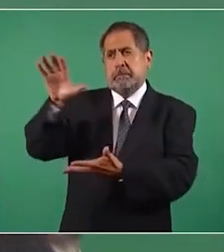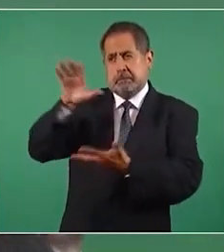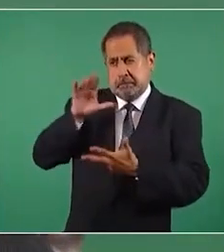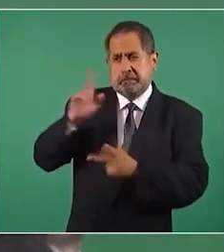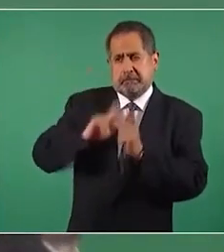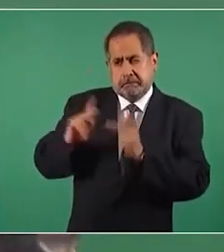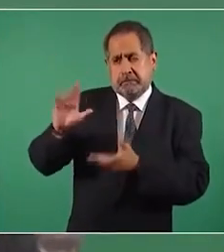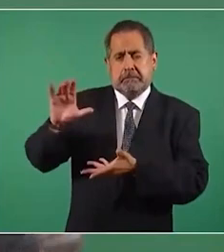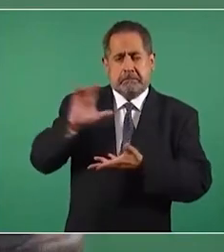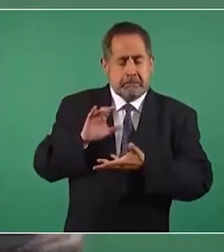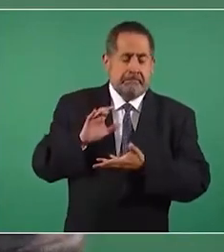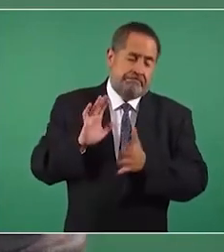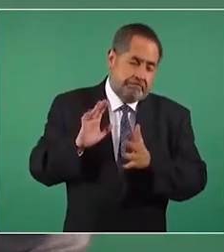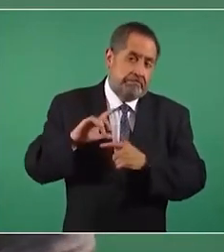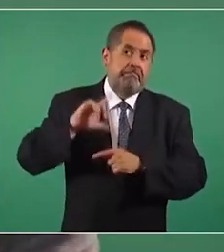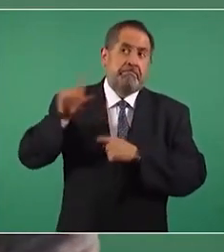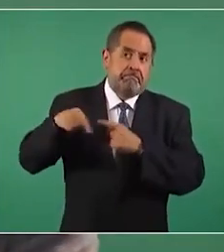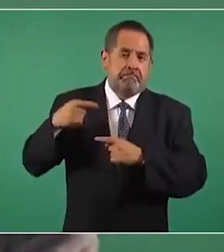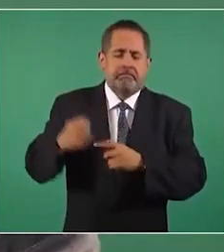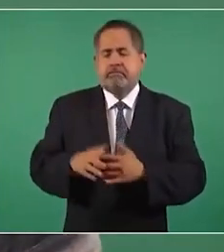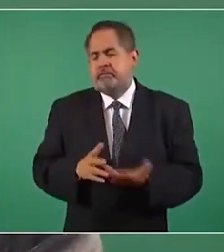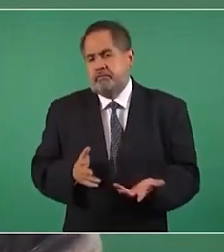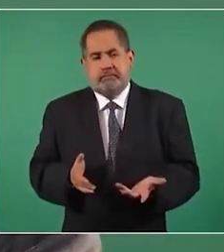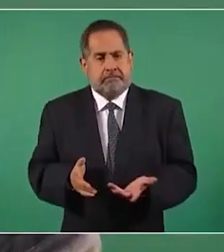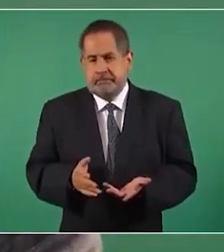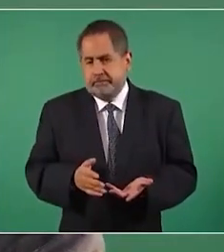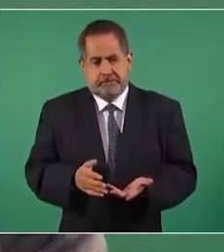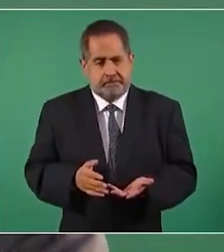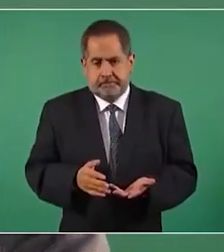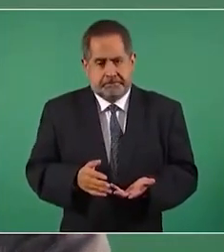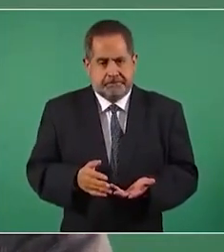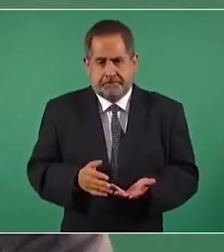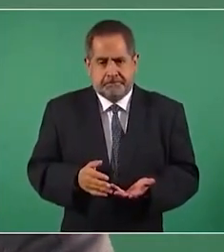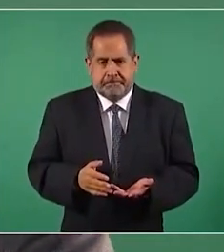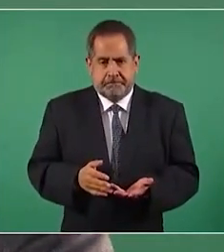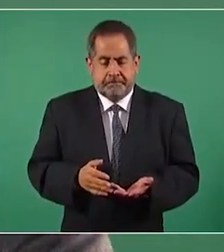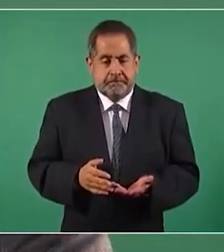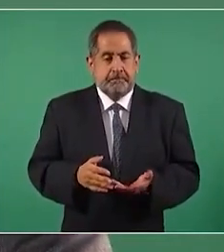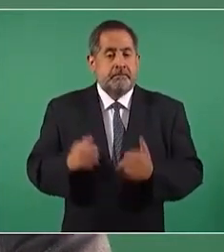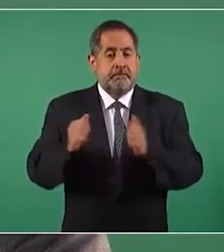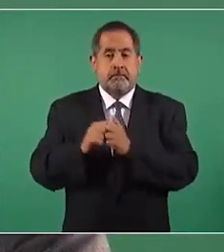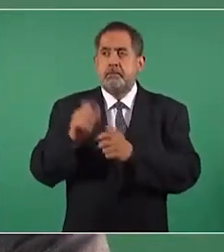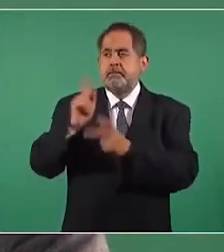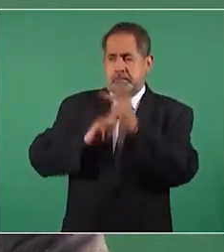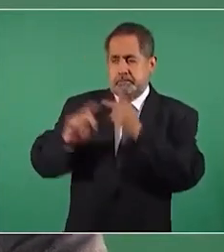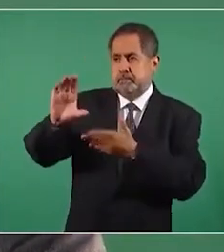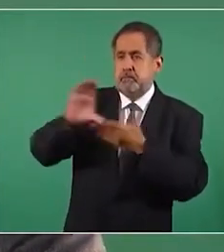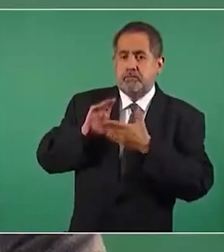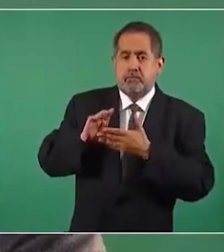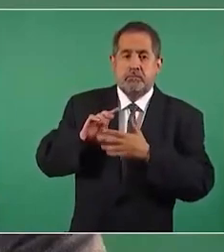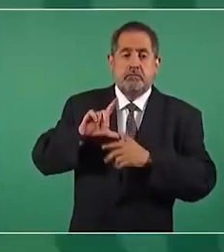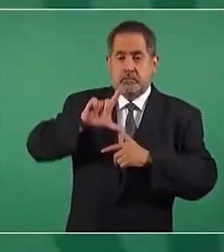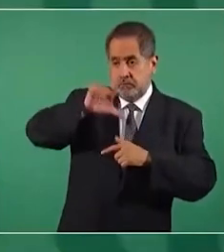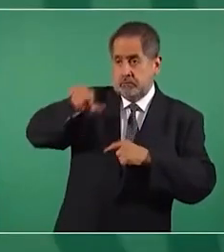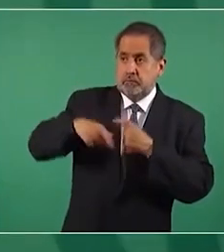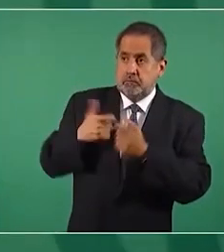Y además, deuda con intereses altísimos,